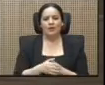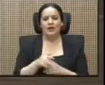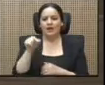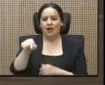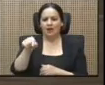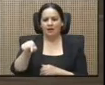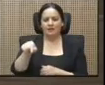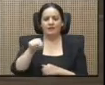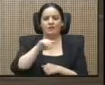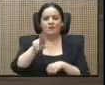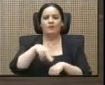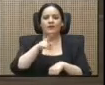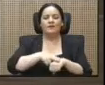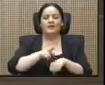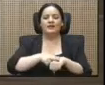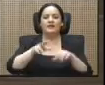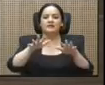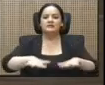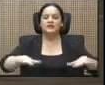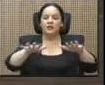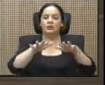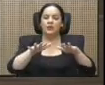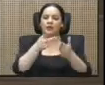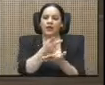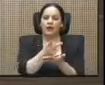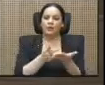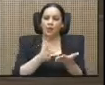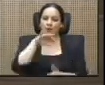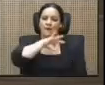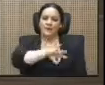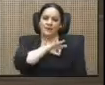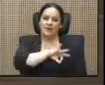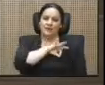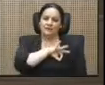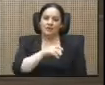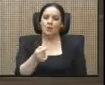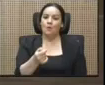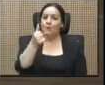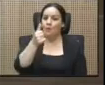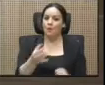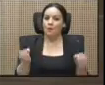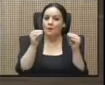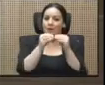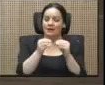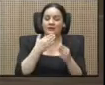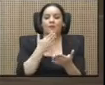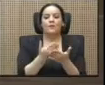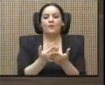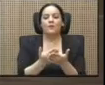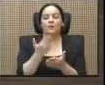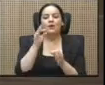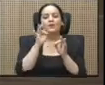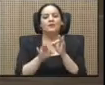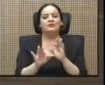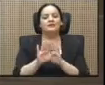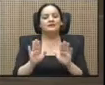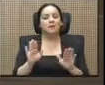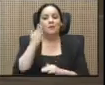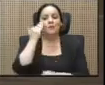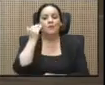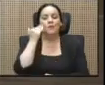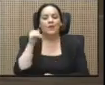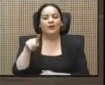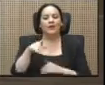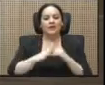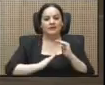el sector de la provincia que se beneficia un poco más? Bueno, es sencillamente porque la